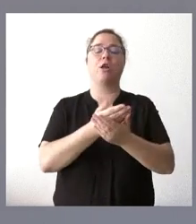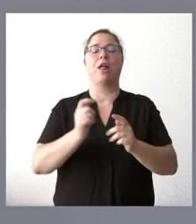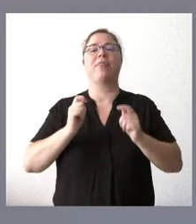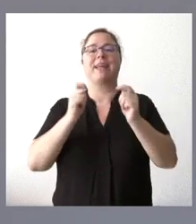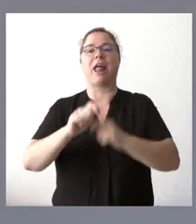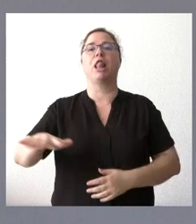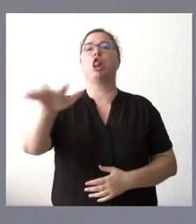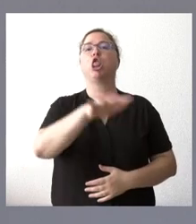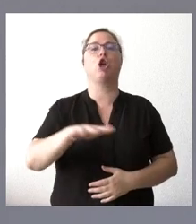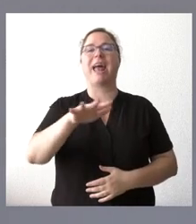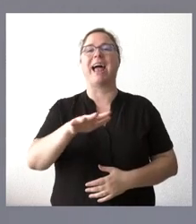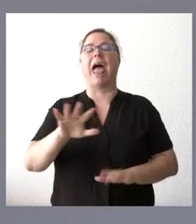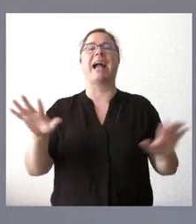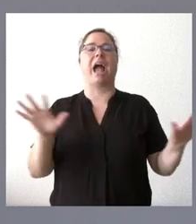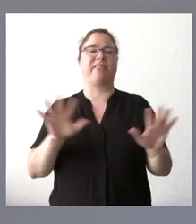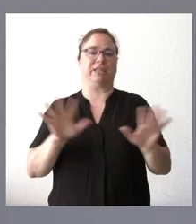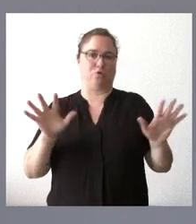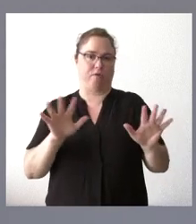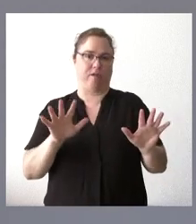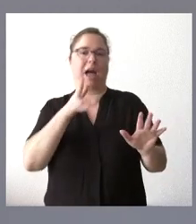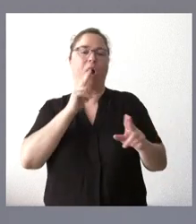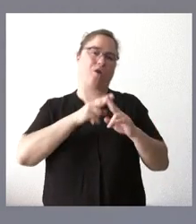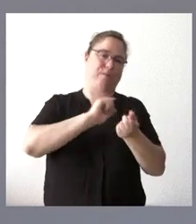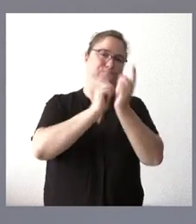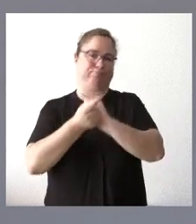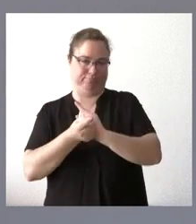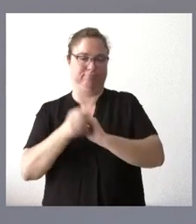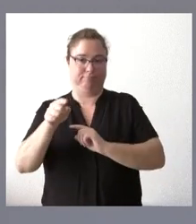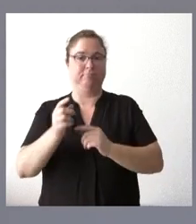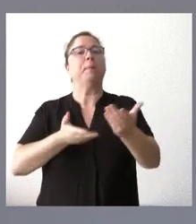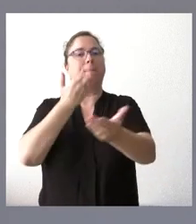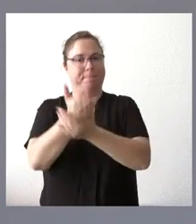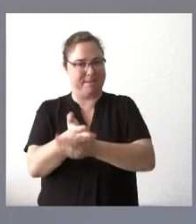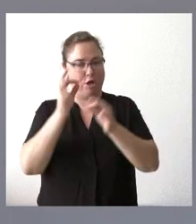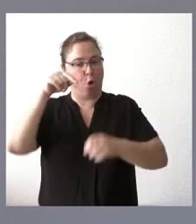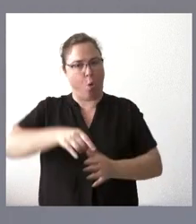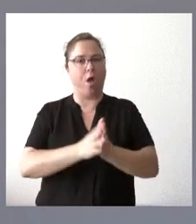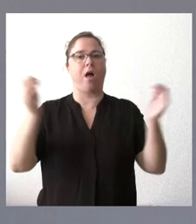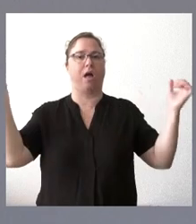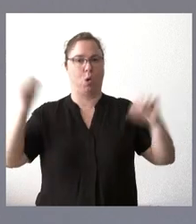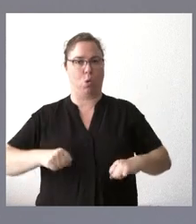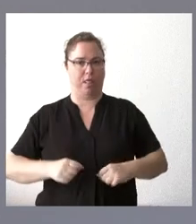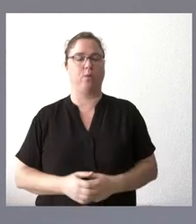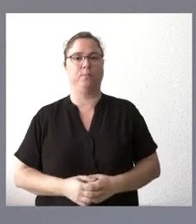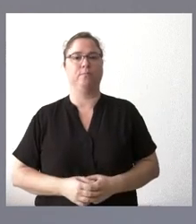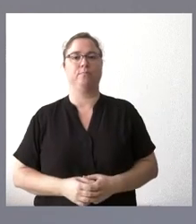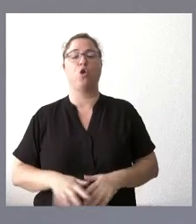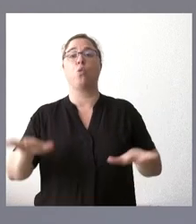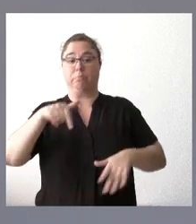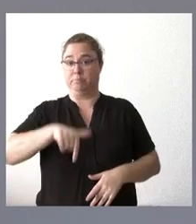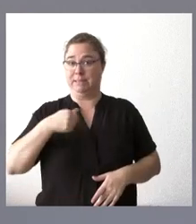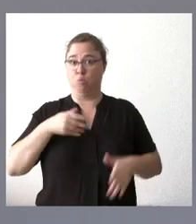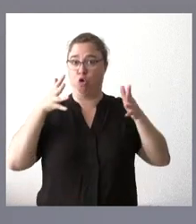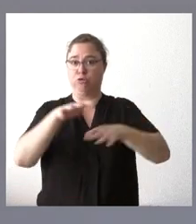zona catastrófica y, por tanto, esta es una petición que hemos acordado hoy en el Consejo de